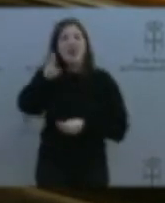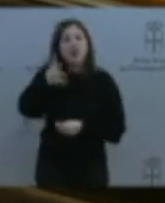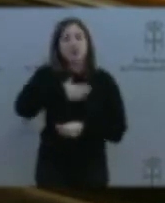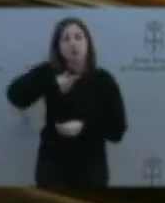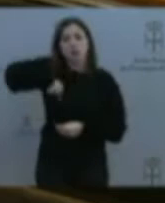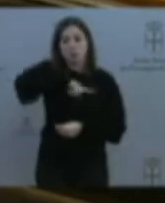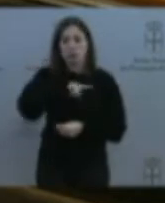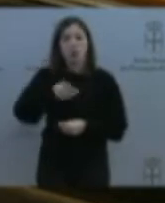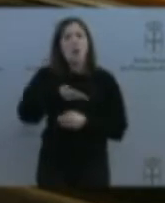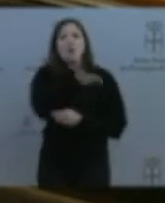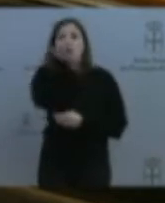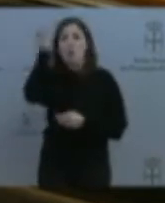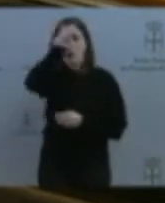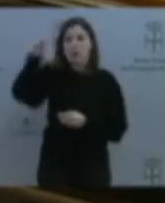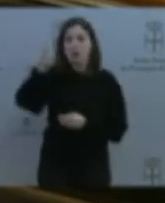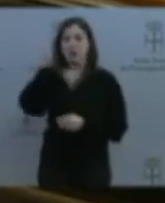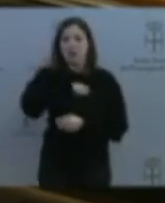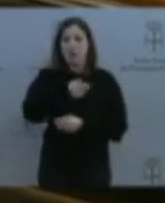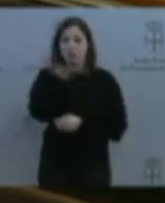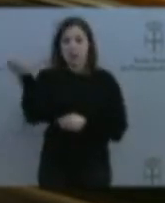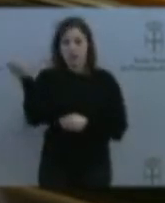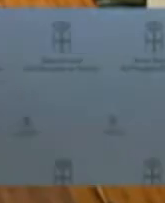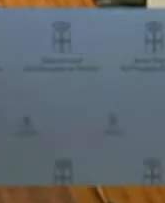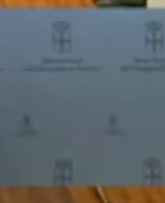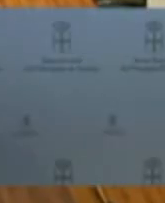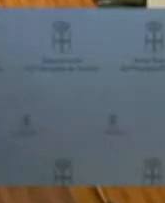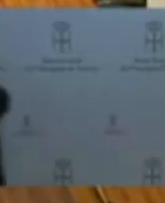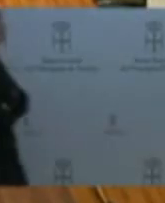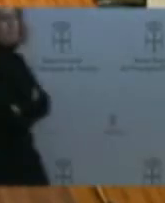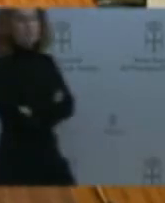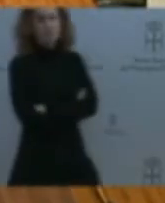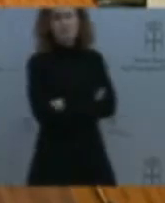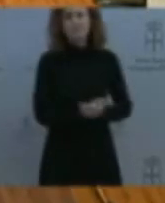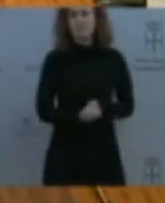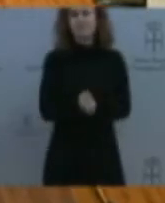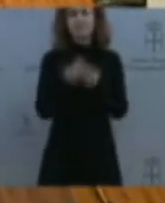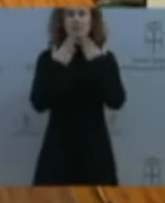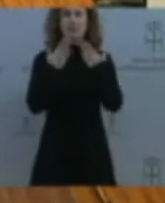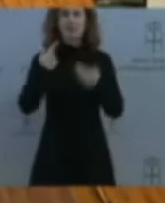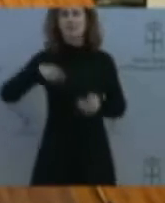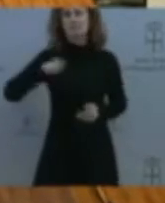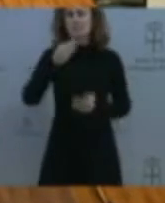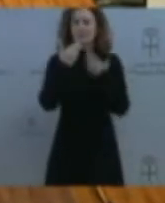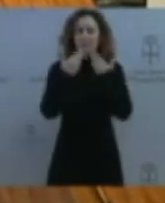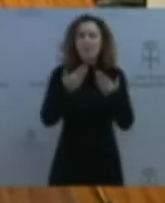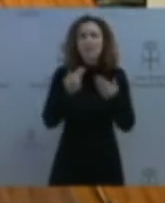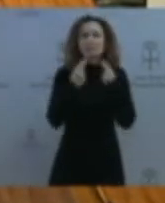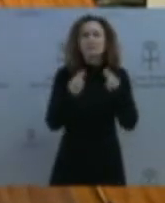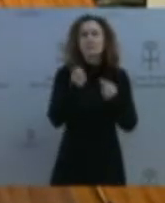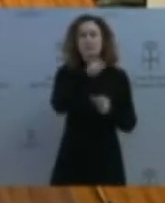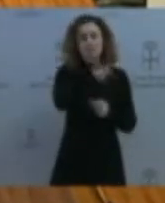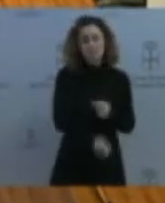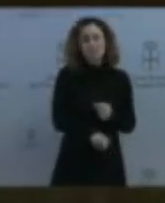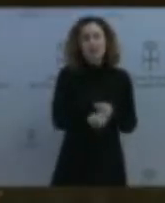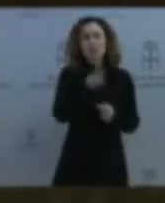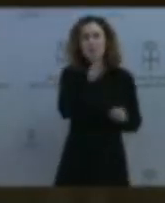Eso es lo que pedimos, también en materia de educación. Muchas gracias. Muchas gracias, señor diputado, por la sodefensa de los derechos lingüísticos de los